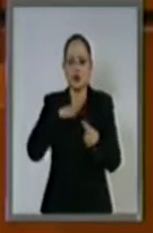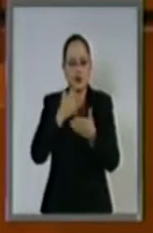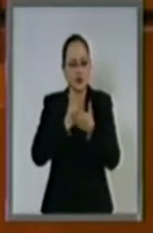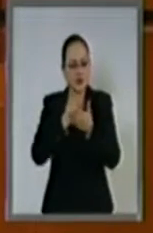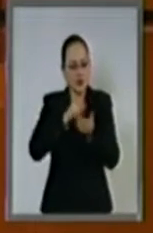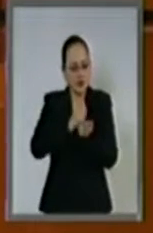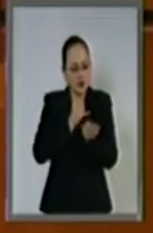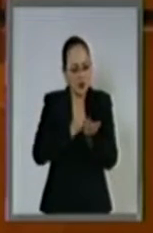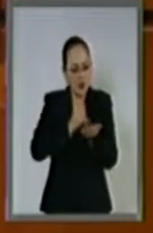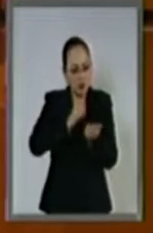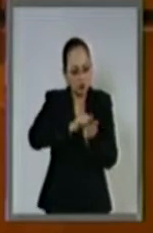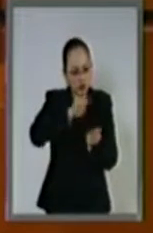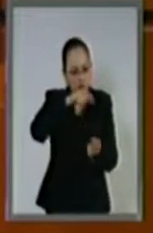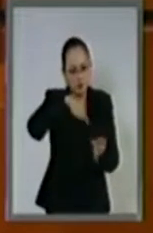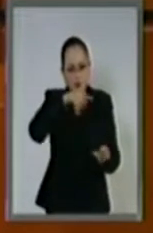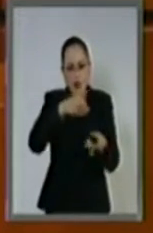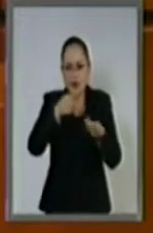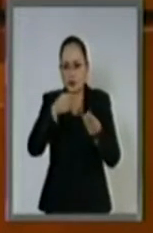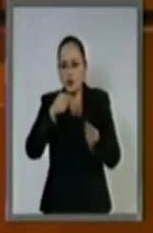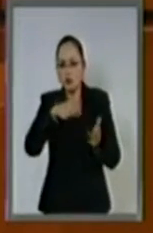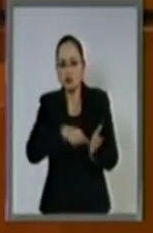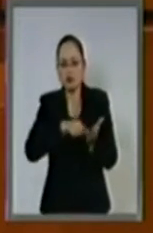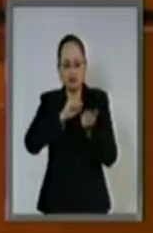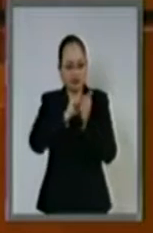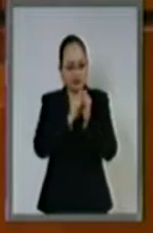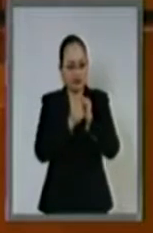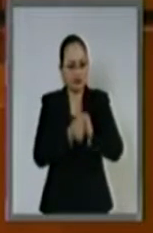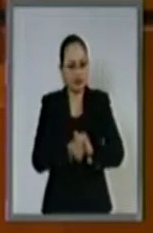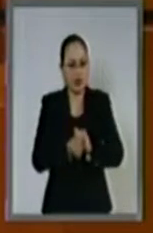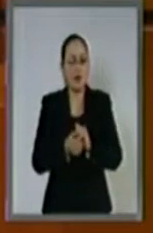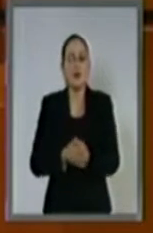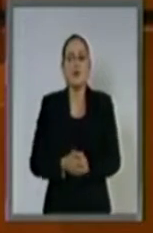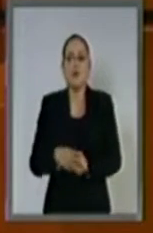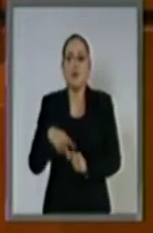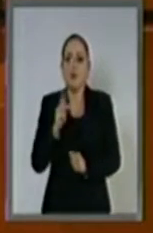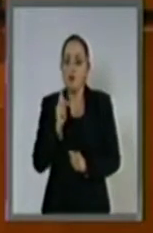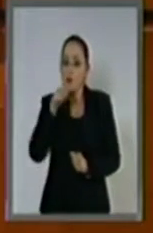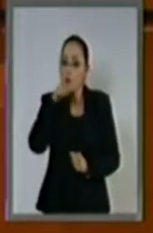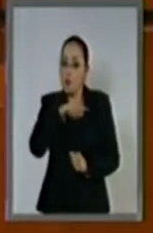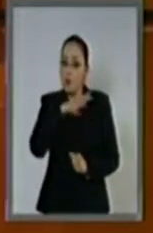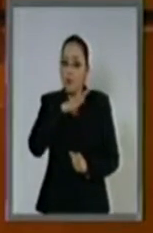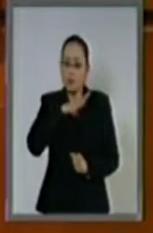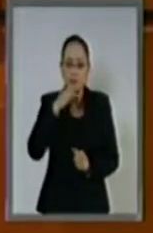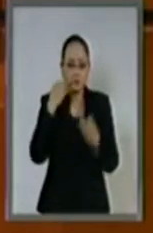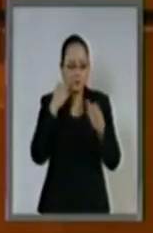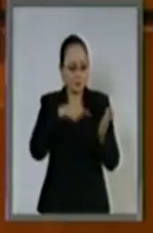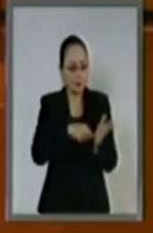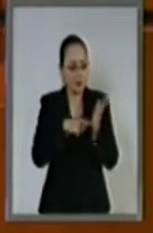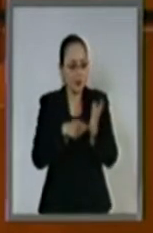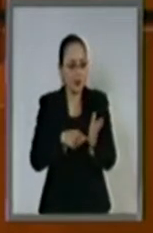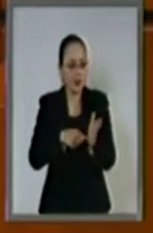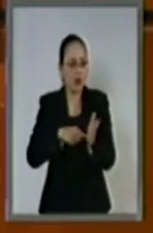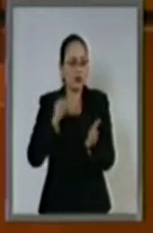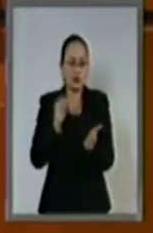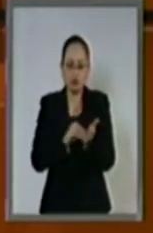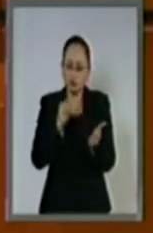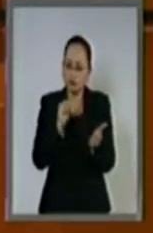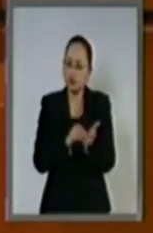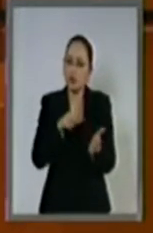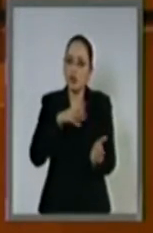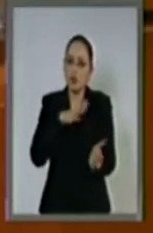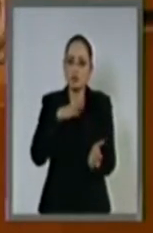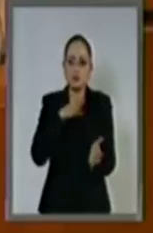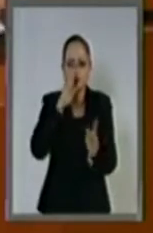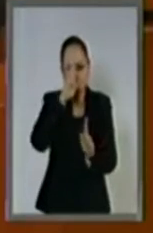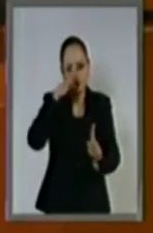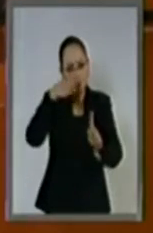recursos públicos se han transformado. Sin embargo, la evidencia da cuenta que aún persisten importantes